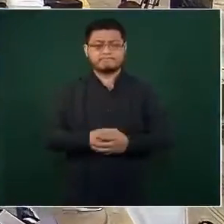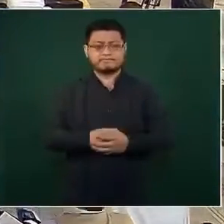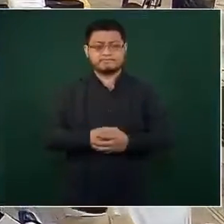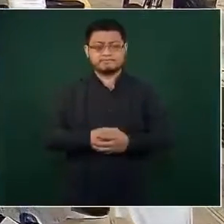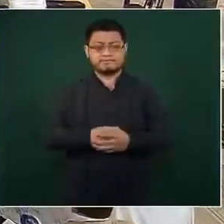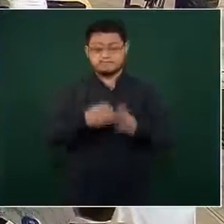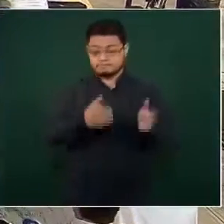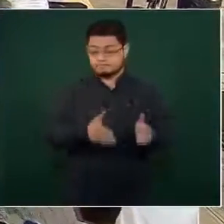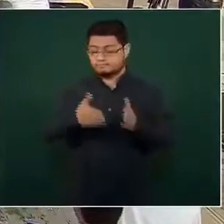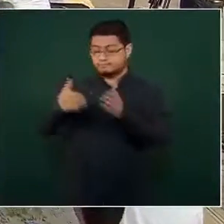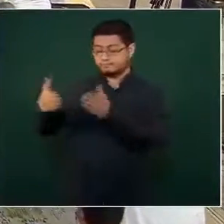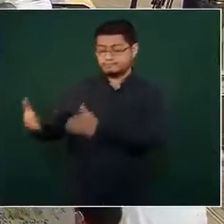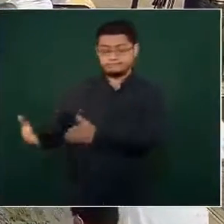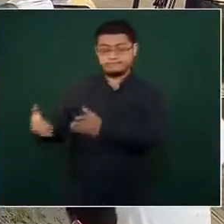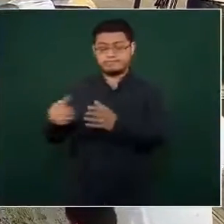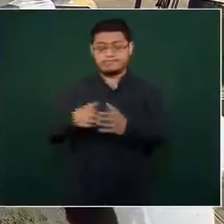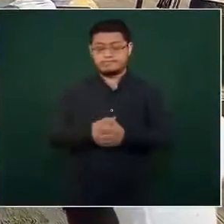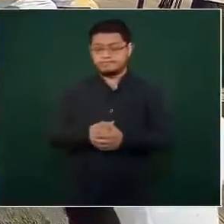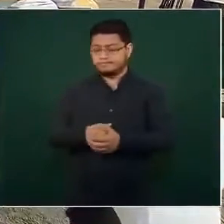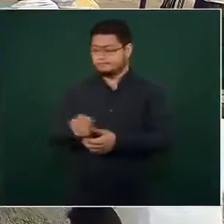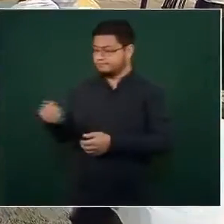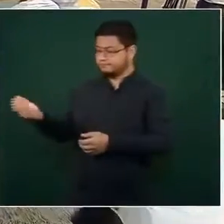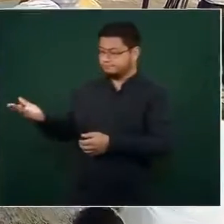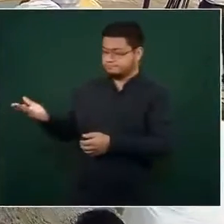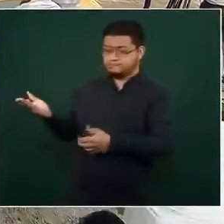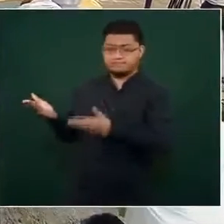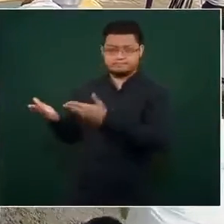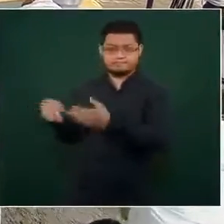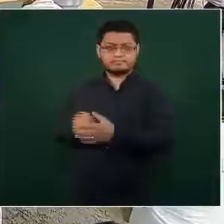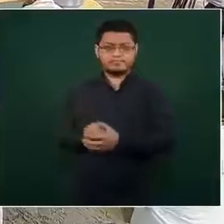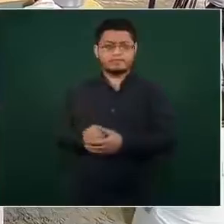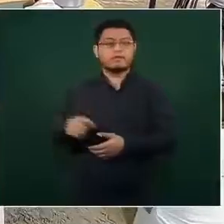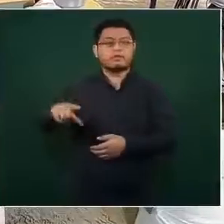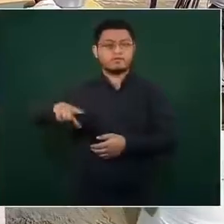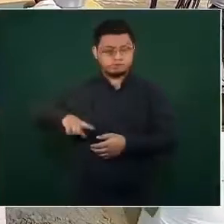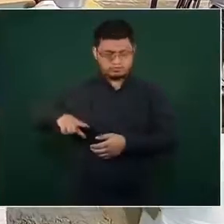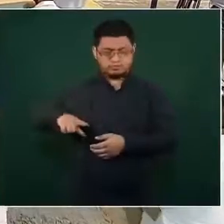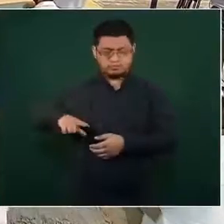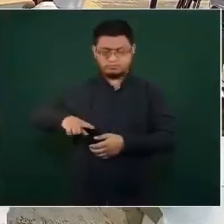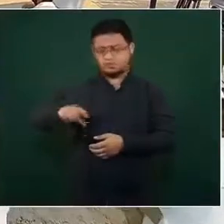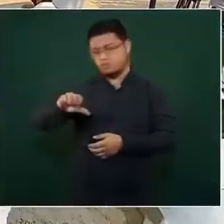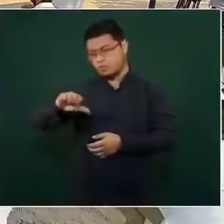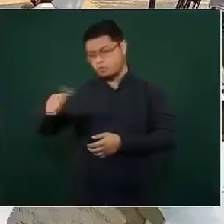a los gobernadores y a la jefa de gobierno.